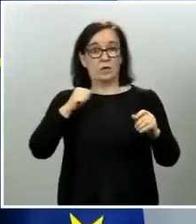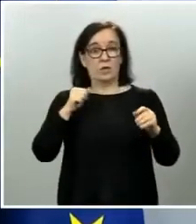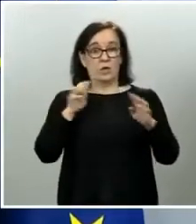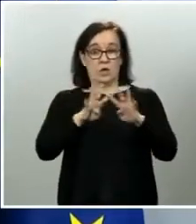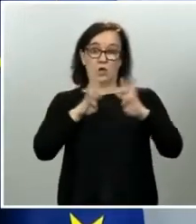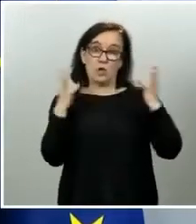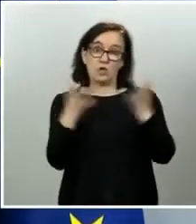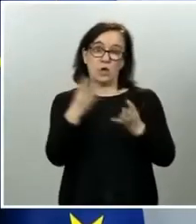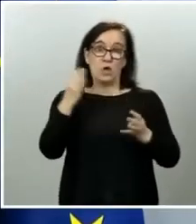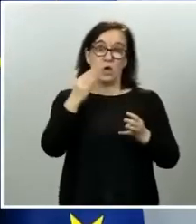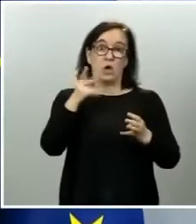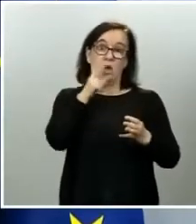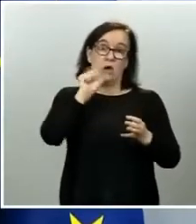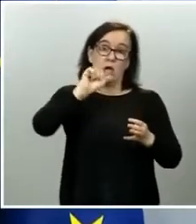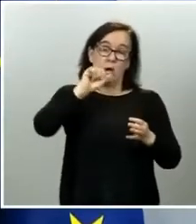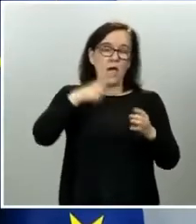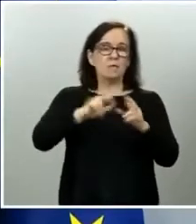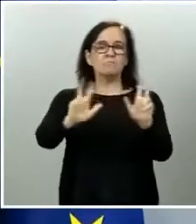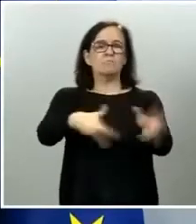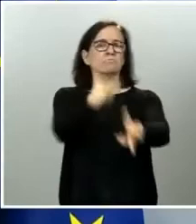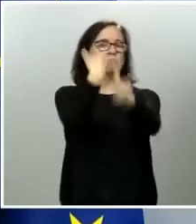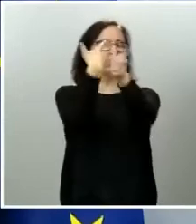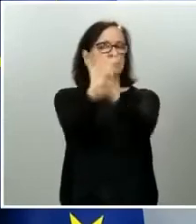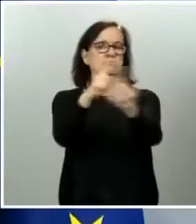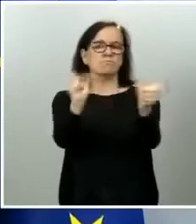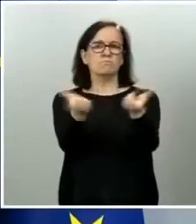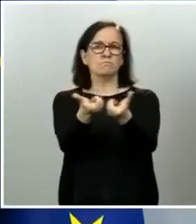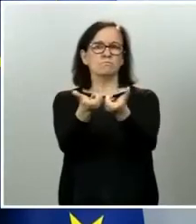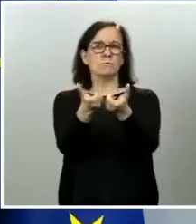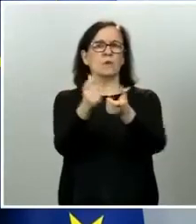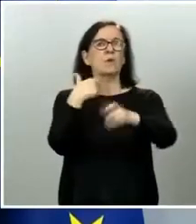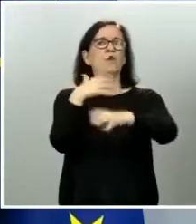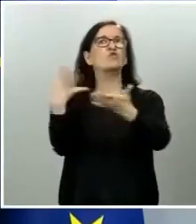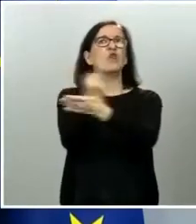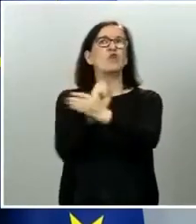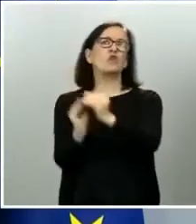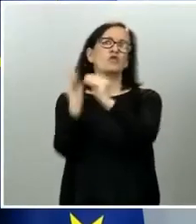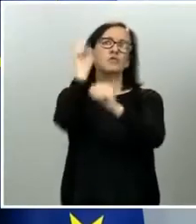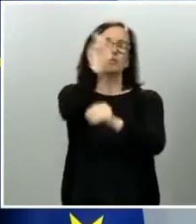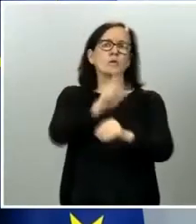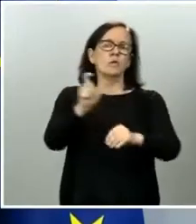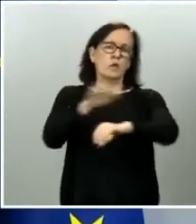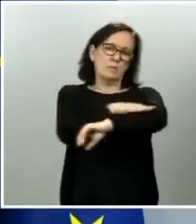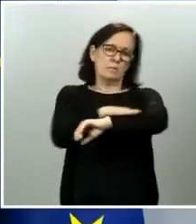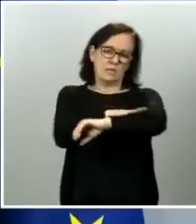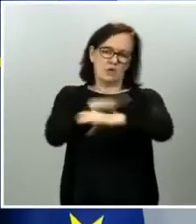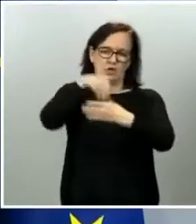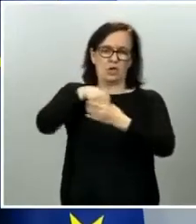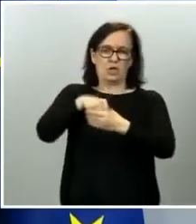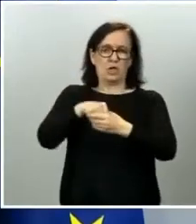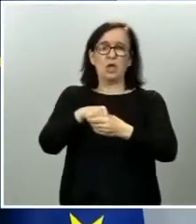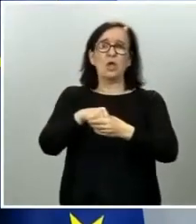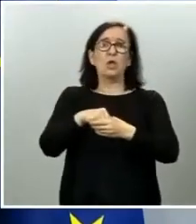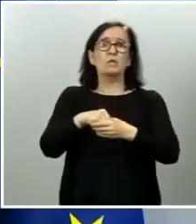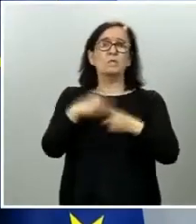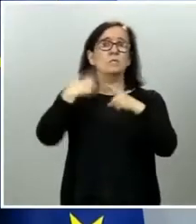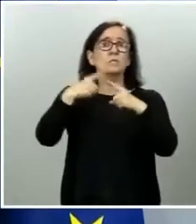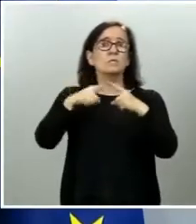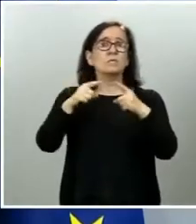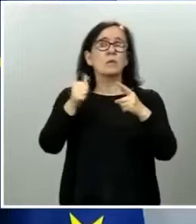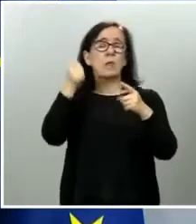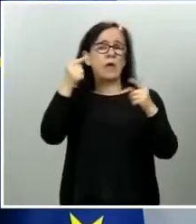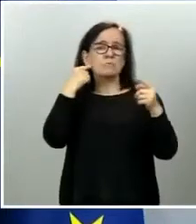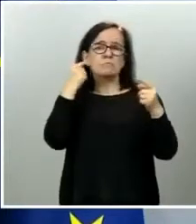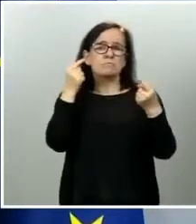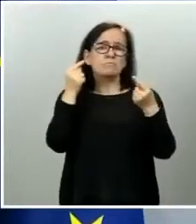vía videoconferencia todos los ministros del Interior y el punto recurrente, como puedes entender claramente,